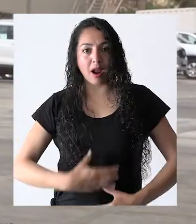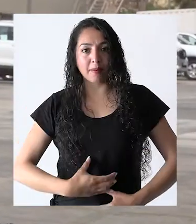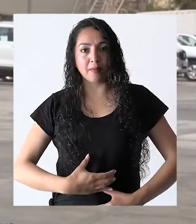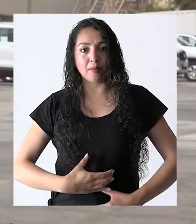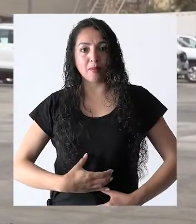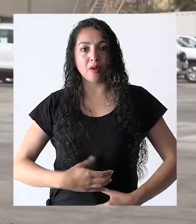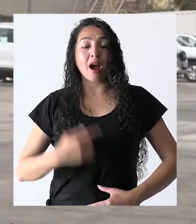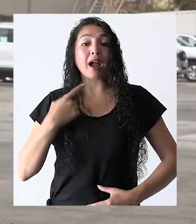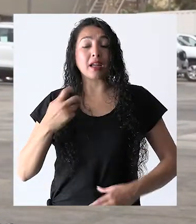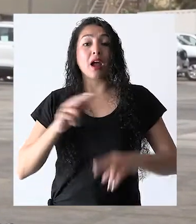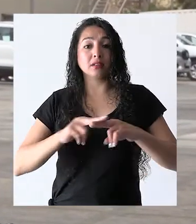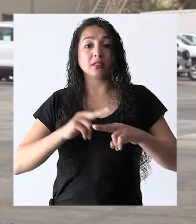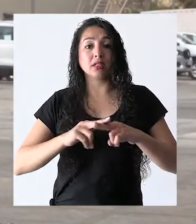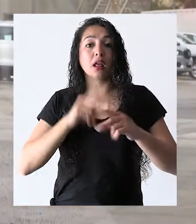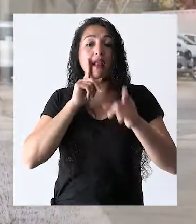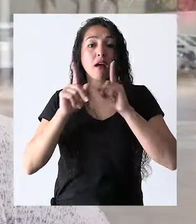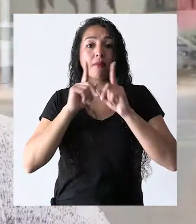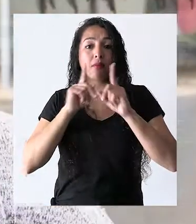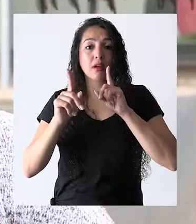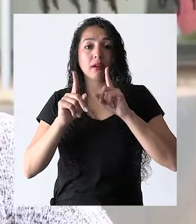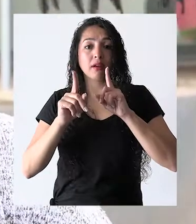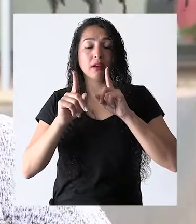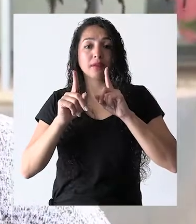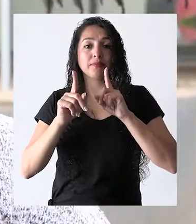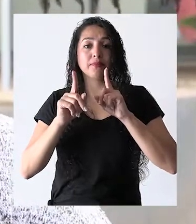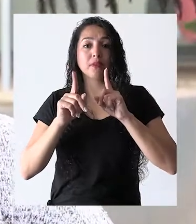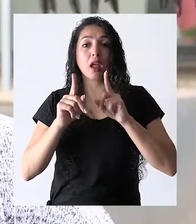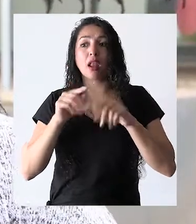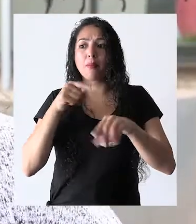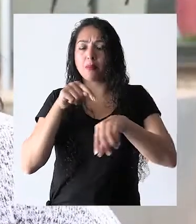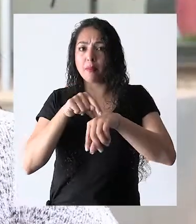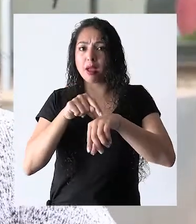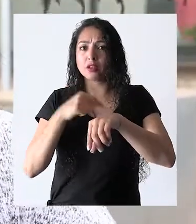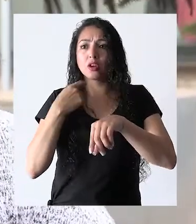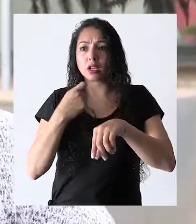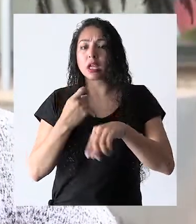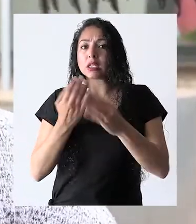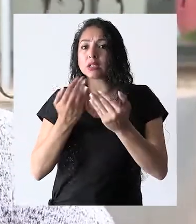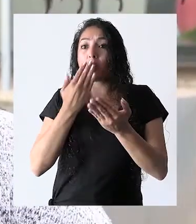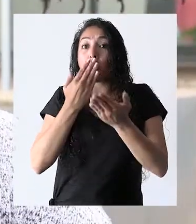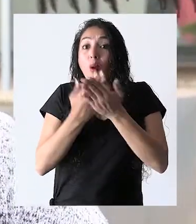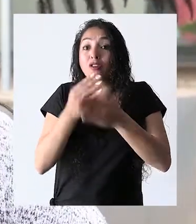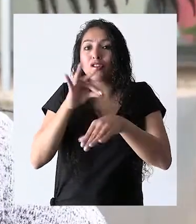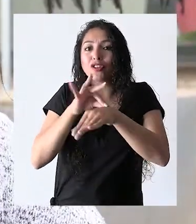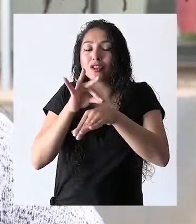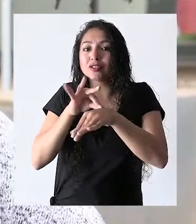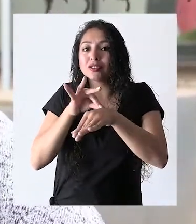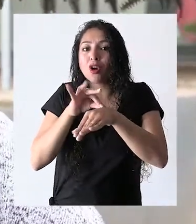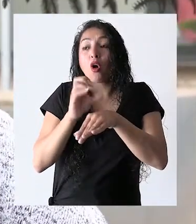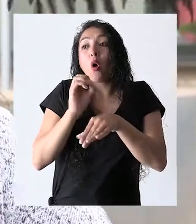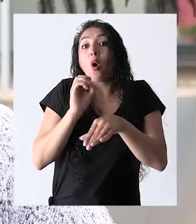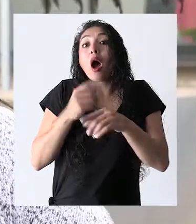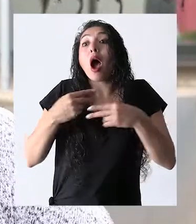cuerpo, hay que realizarse el examen en el momento indicado, cuando la matrona o